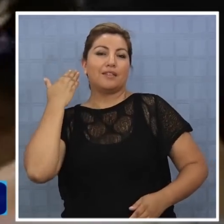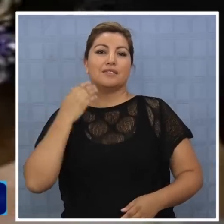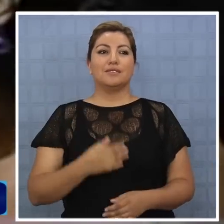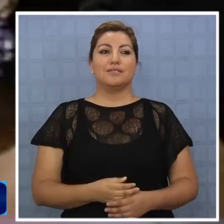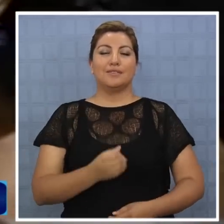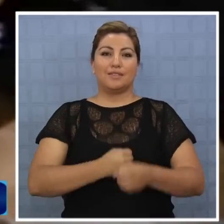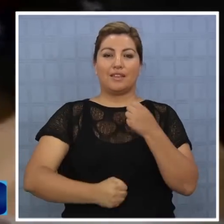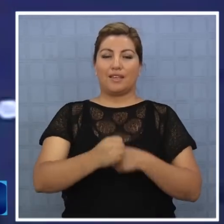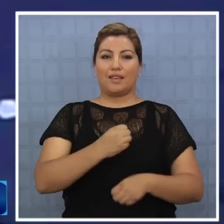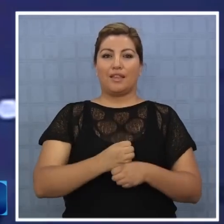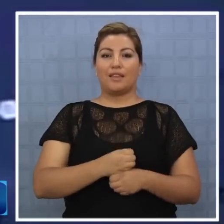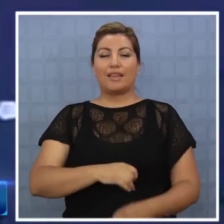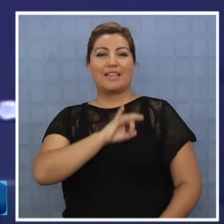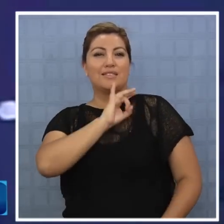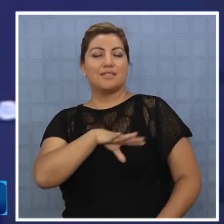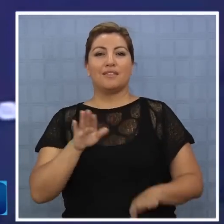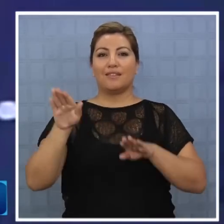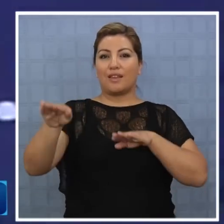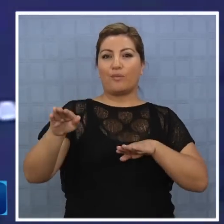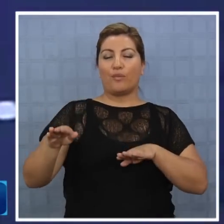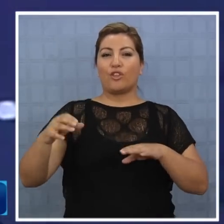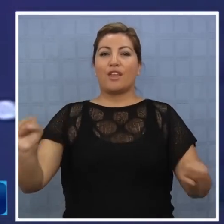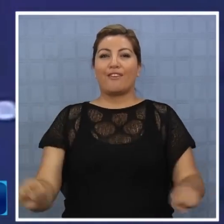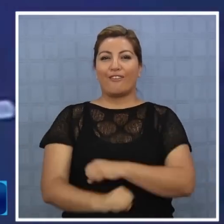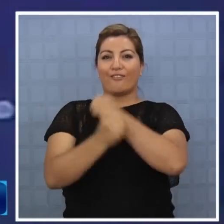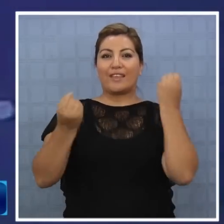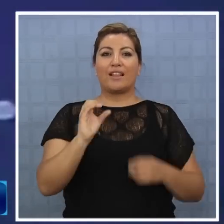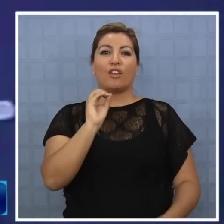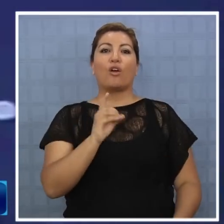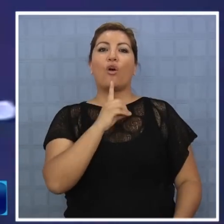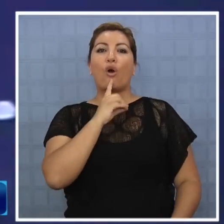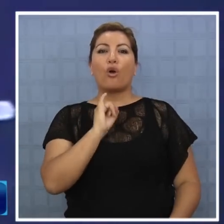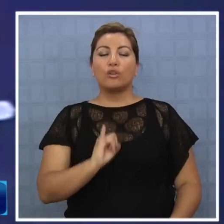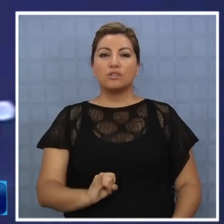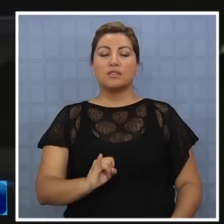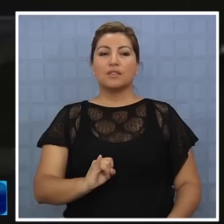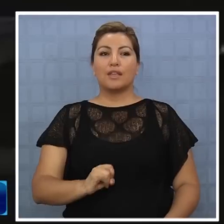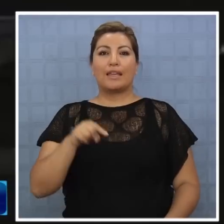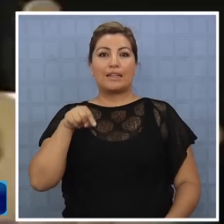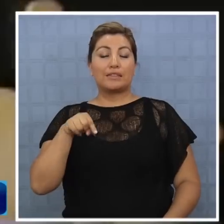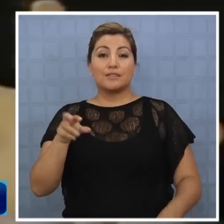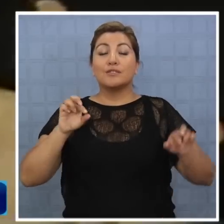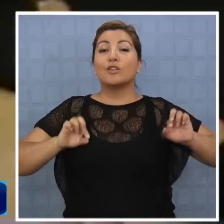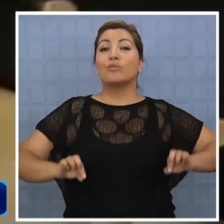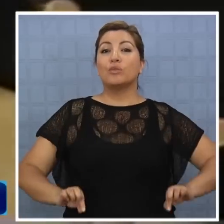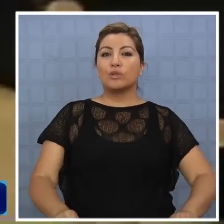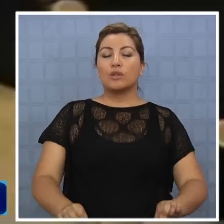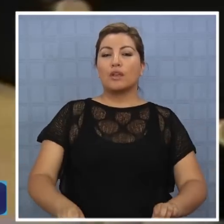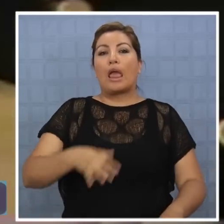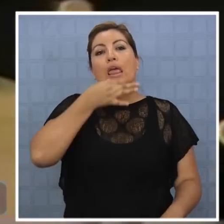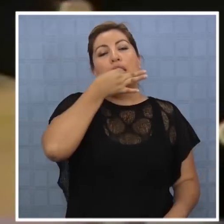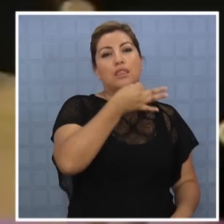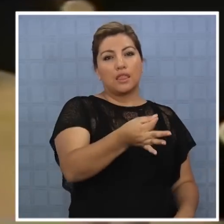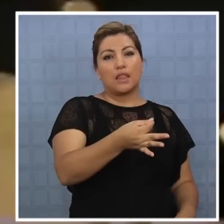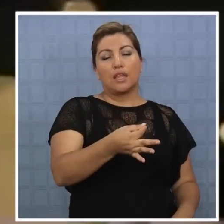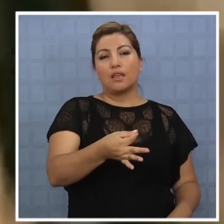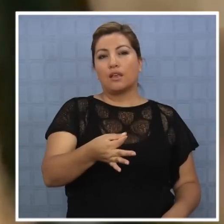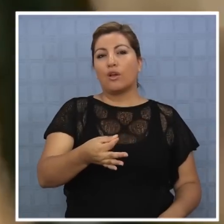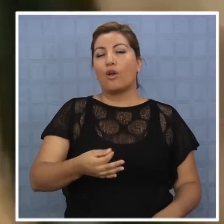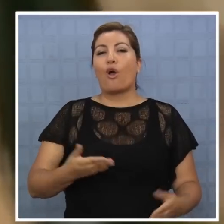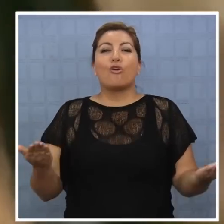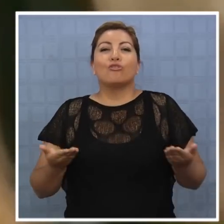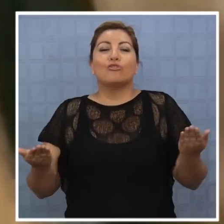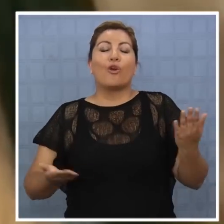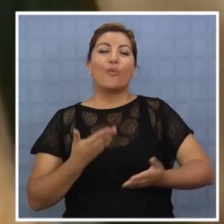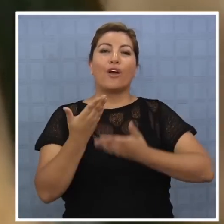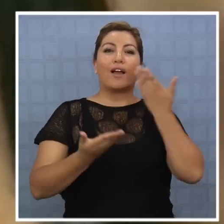los lejanos días en que fue apoyada por Chile en el Festival de la OTI. En la ocasión entregó detalles de su